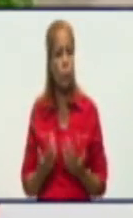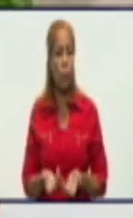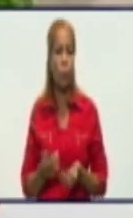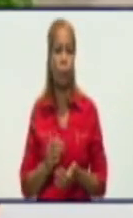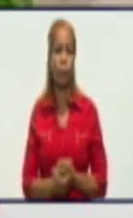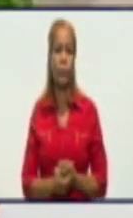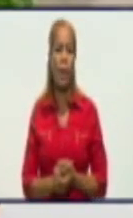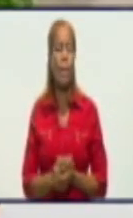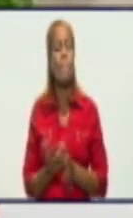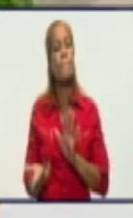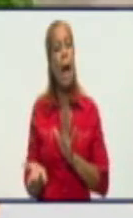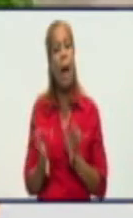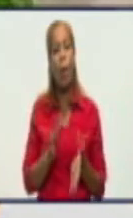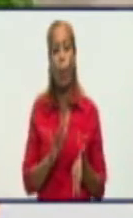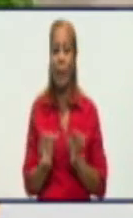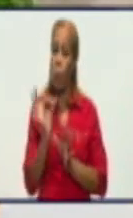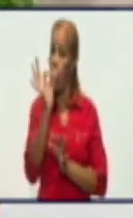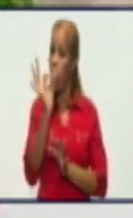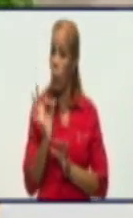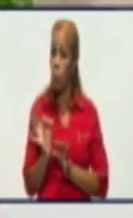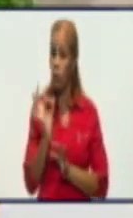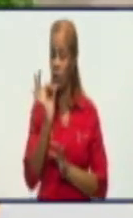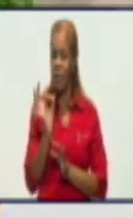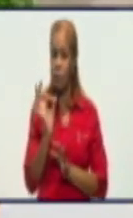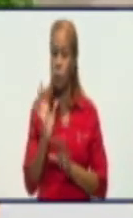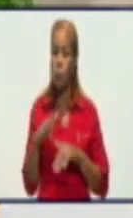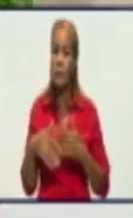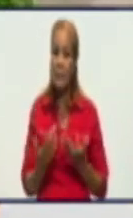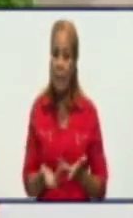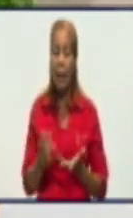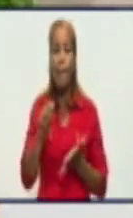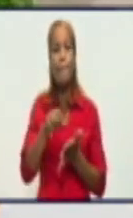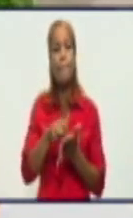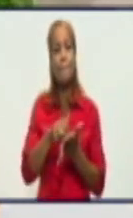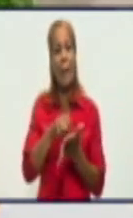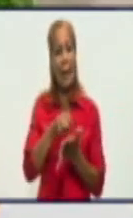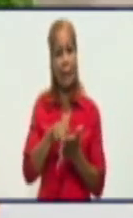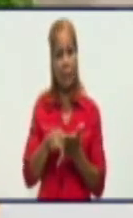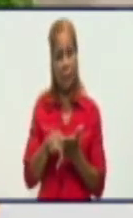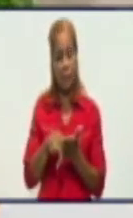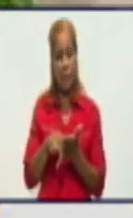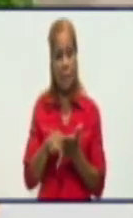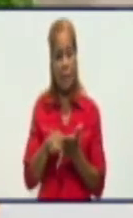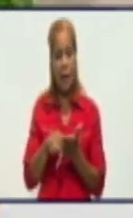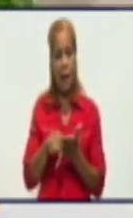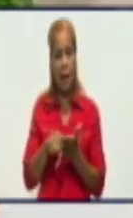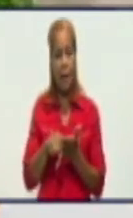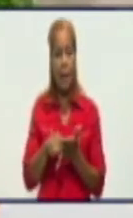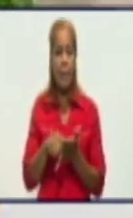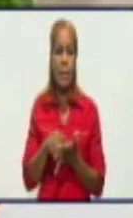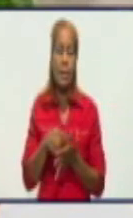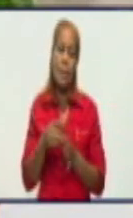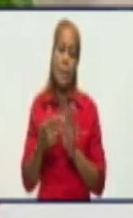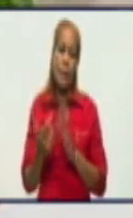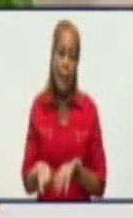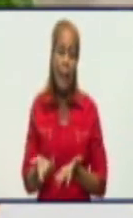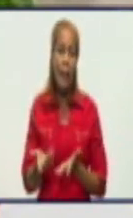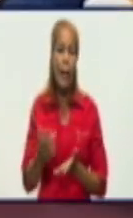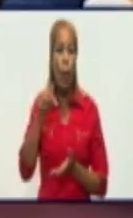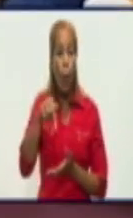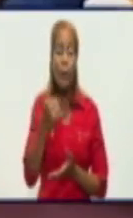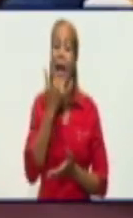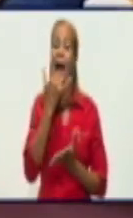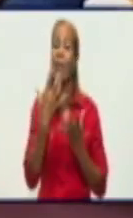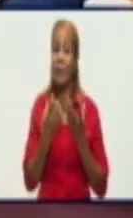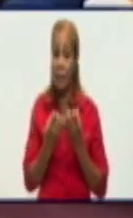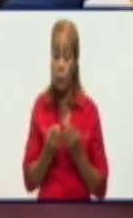como promedio, ¿se planifica para el día de hoy que la afectación puede estar sobre las 4 o las 5 horas atendiendo